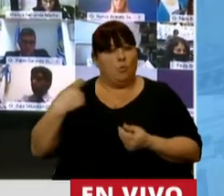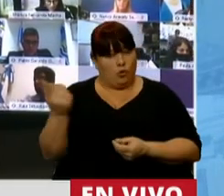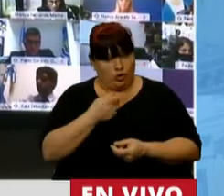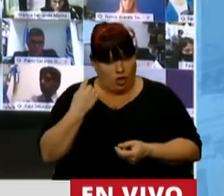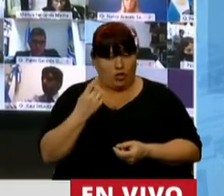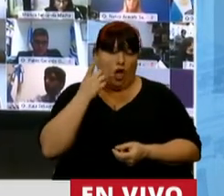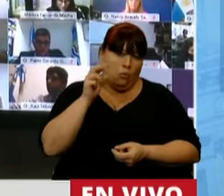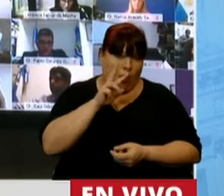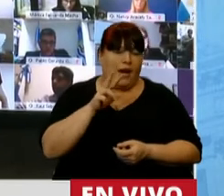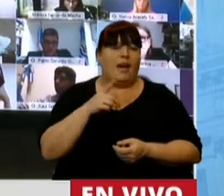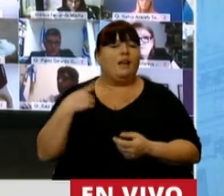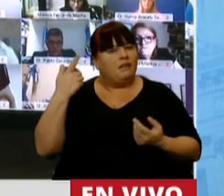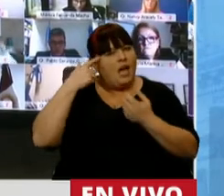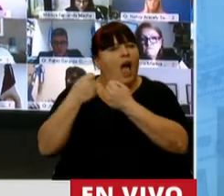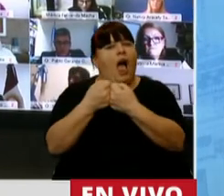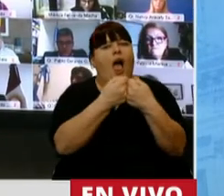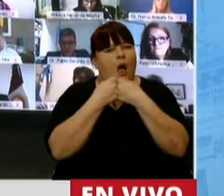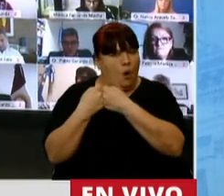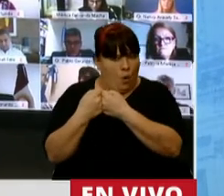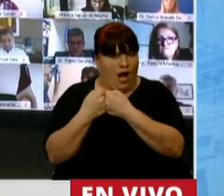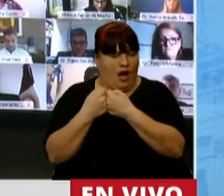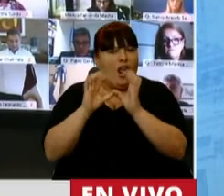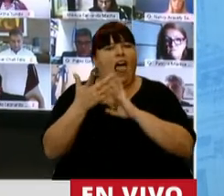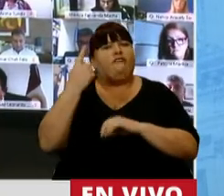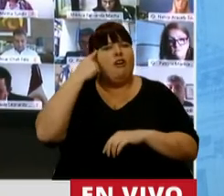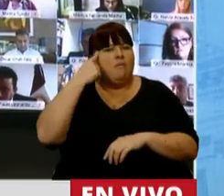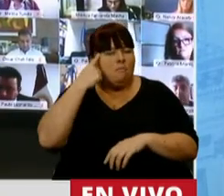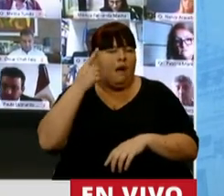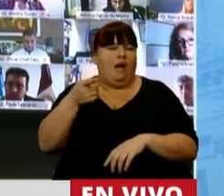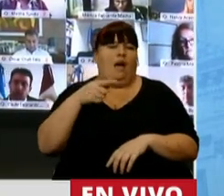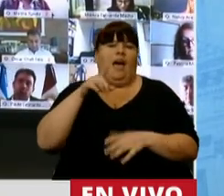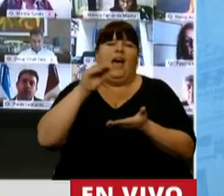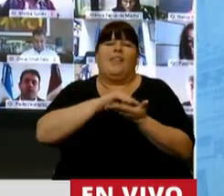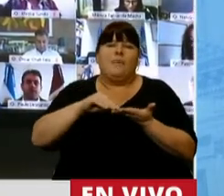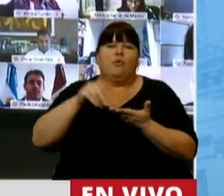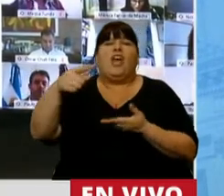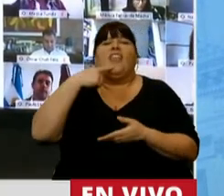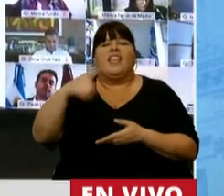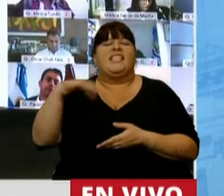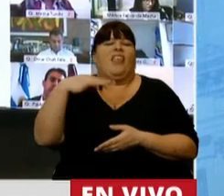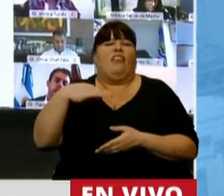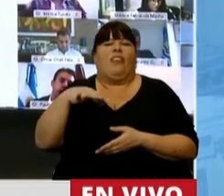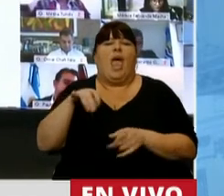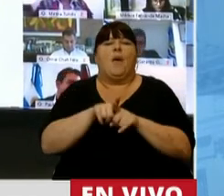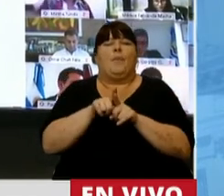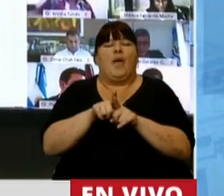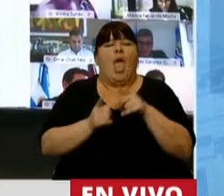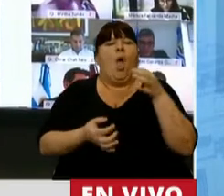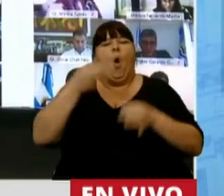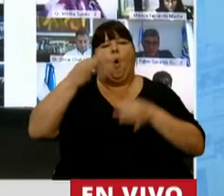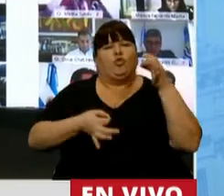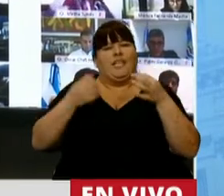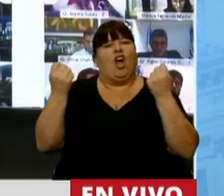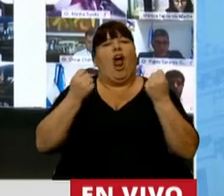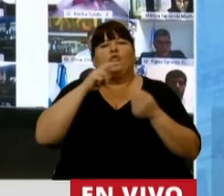y muchos compartimos la ideología a la cual la diputada dice que hay que brindar justicia